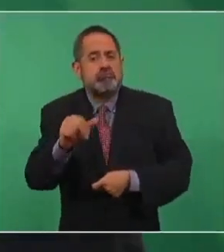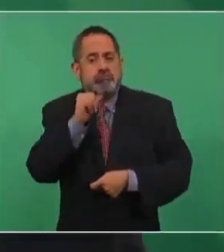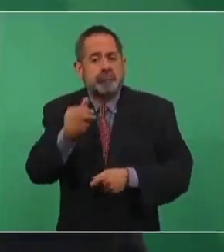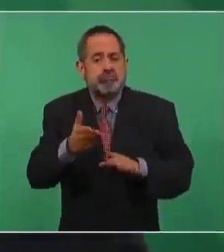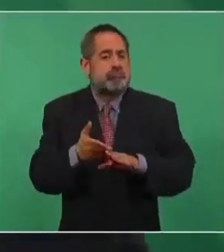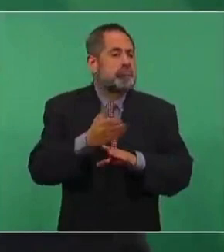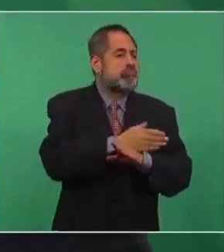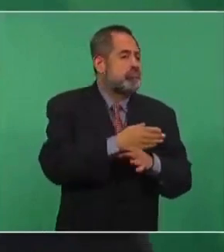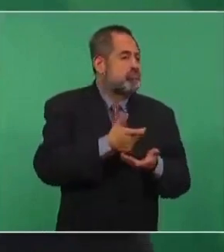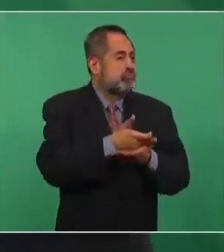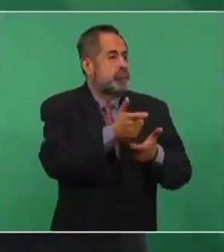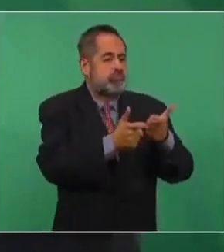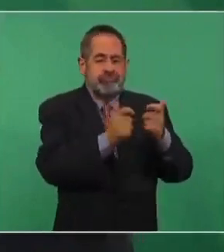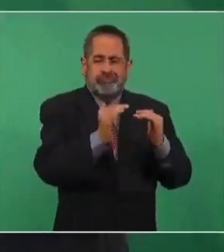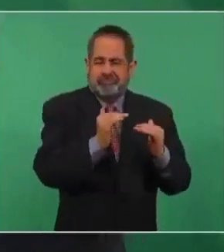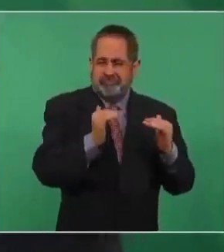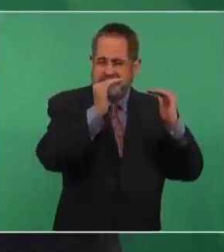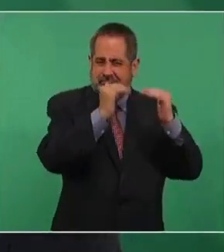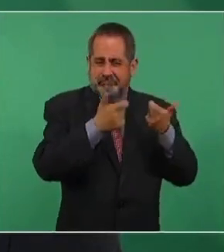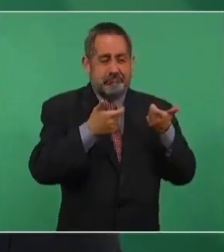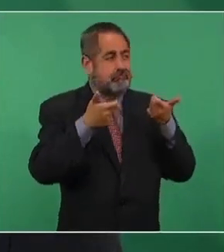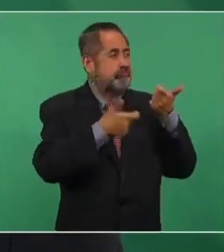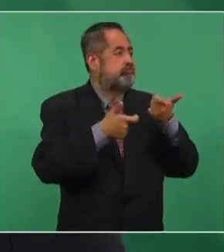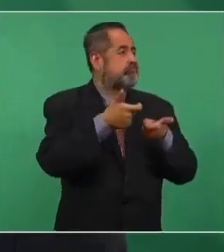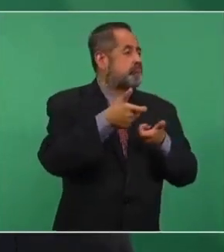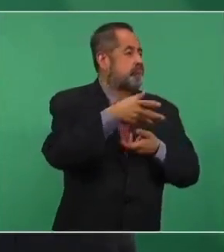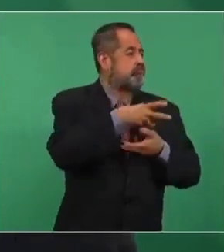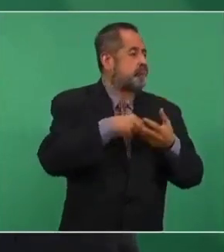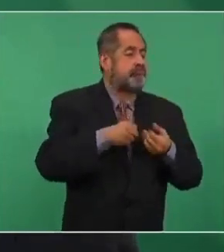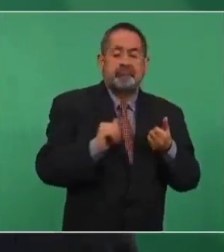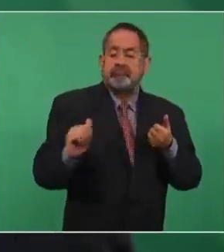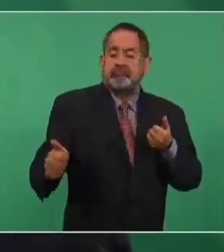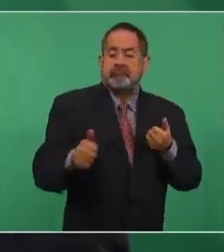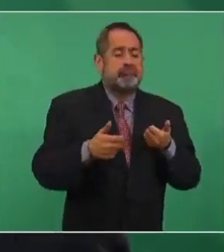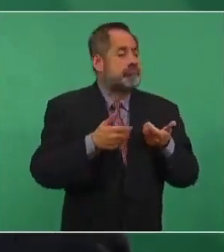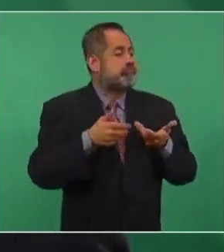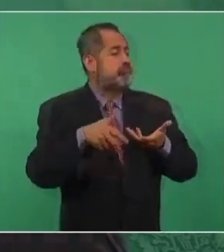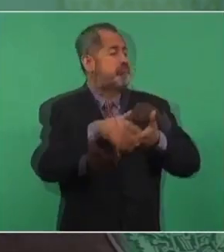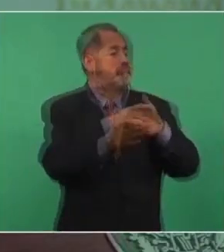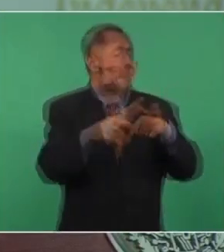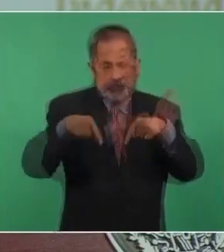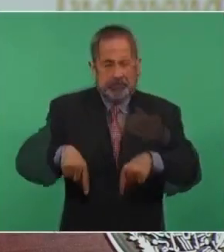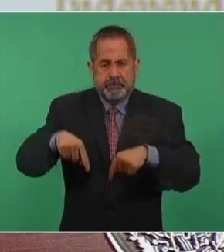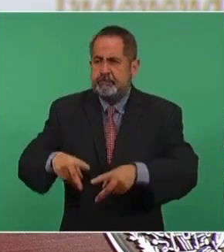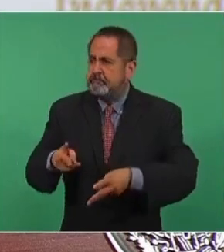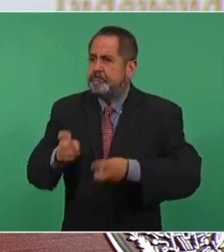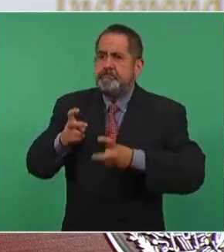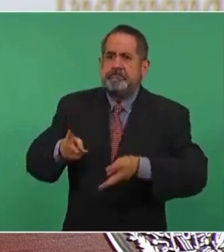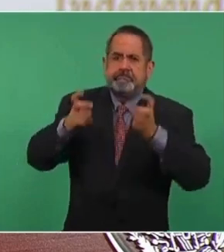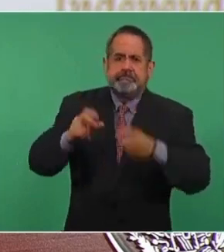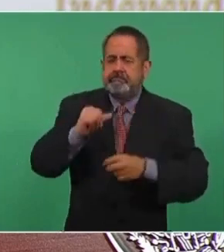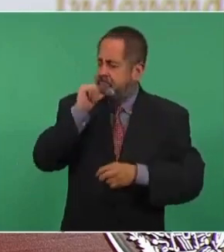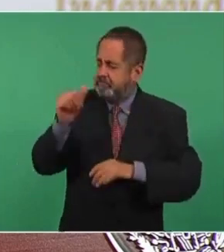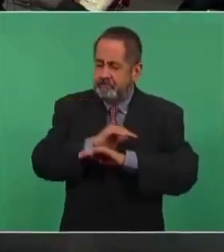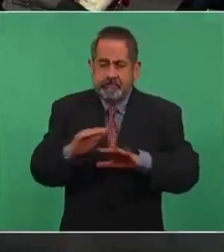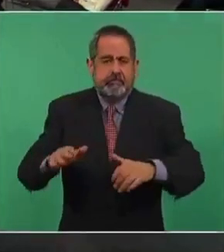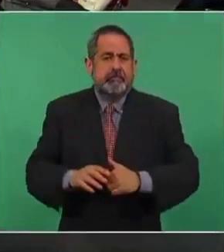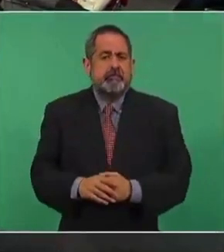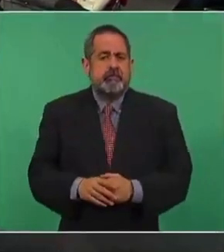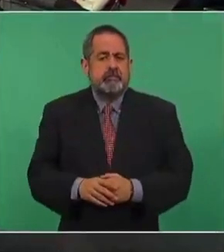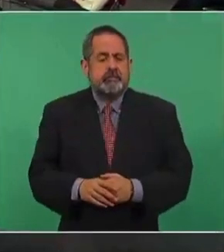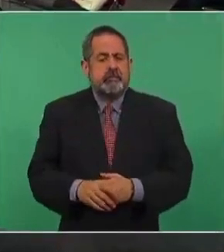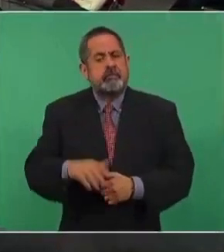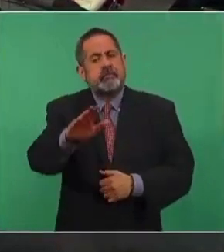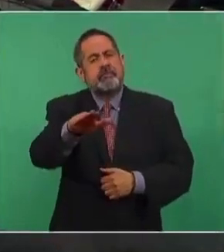quedaba arriba para beneficio de minorías. Le reitero el tema de